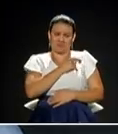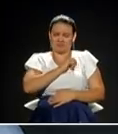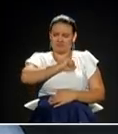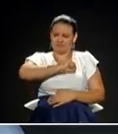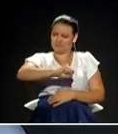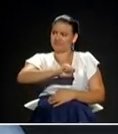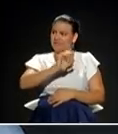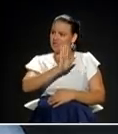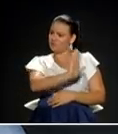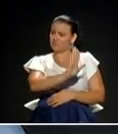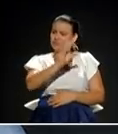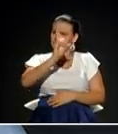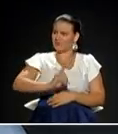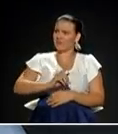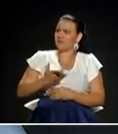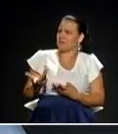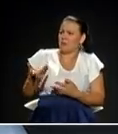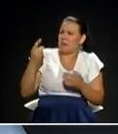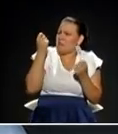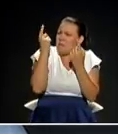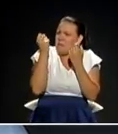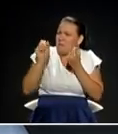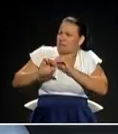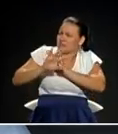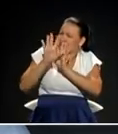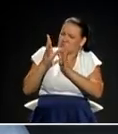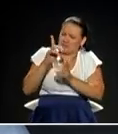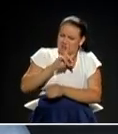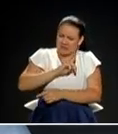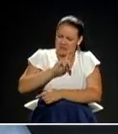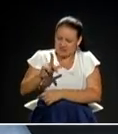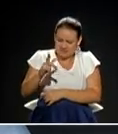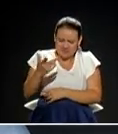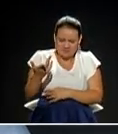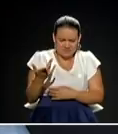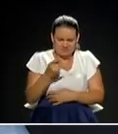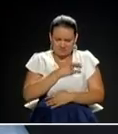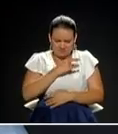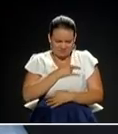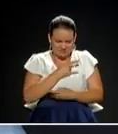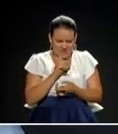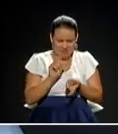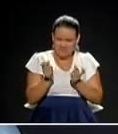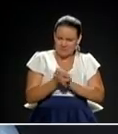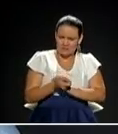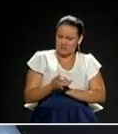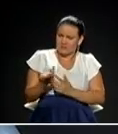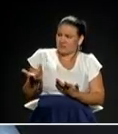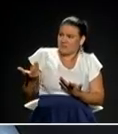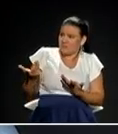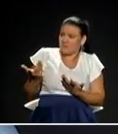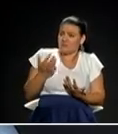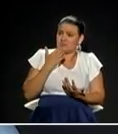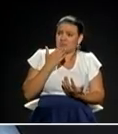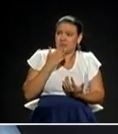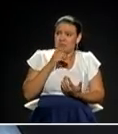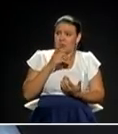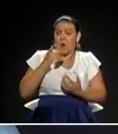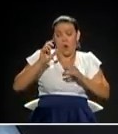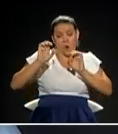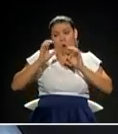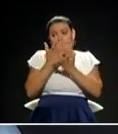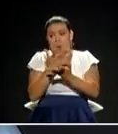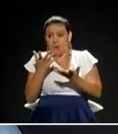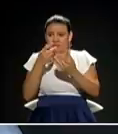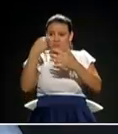ese día porque me decías que era con el liderazgo, pero es que por más liderazgo que tengas, hay cosas que puede hacer un alcalde y